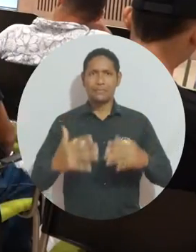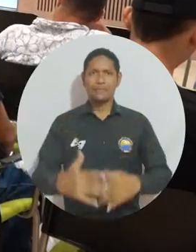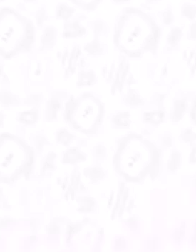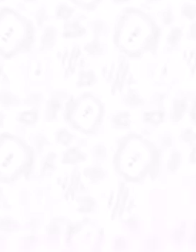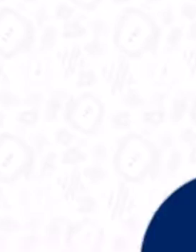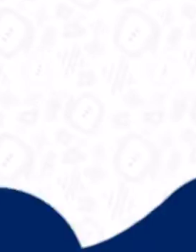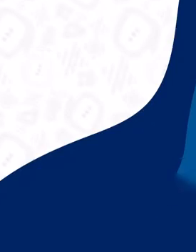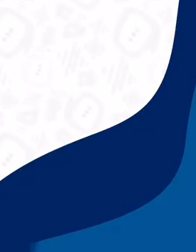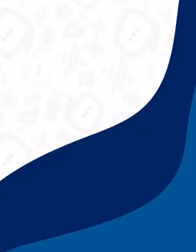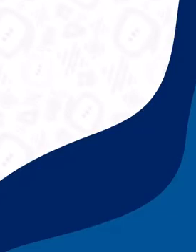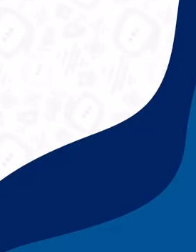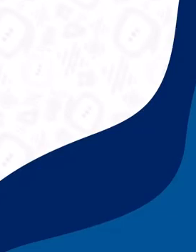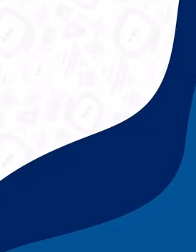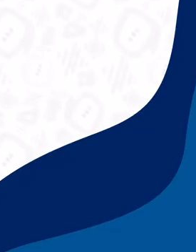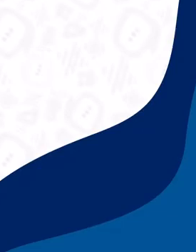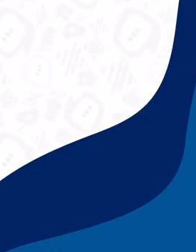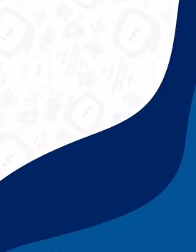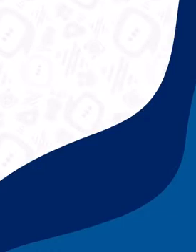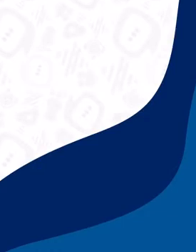principal.